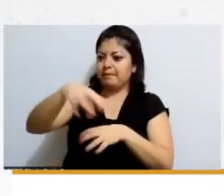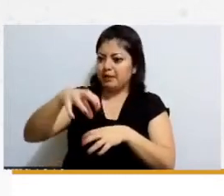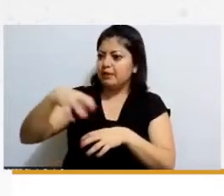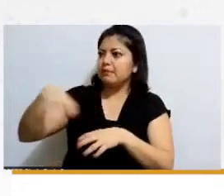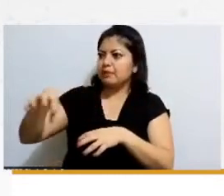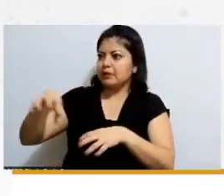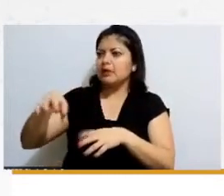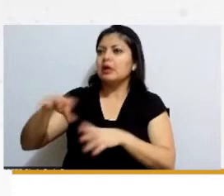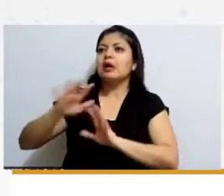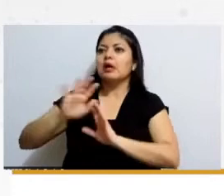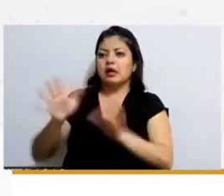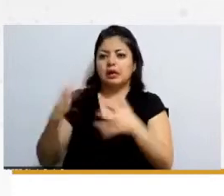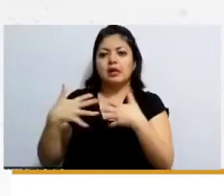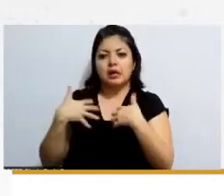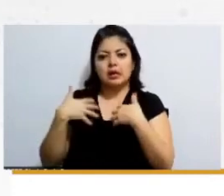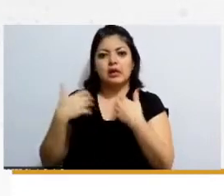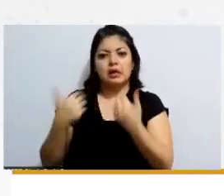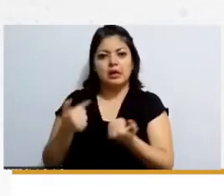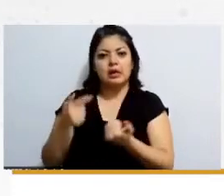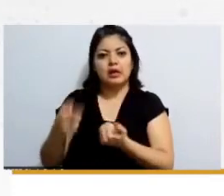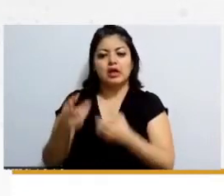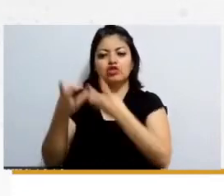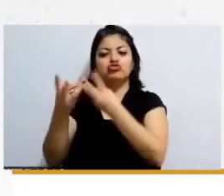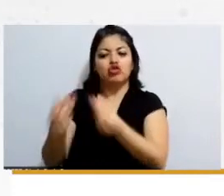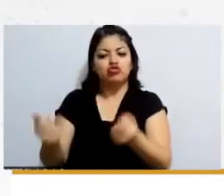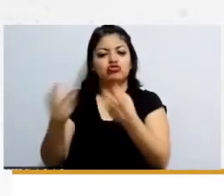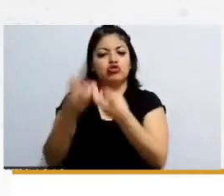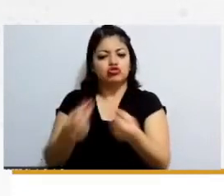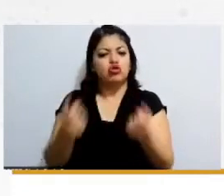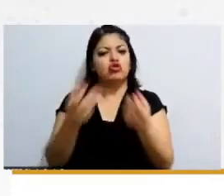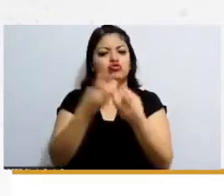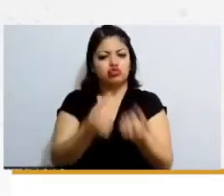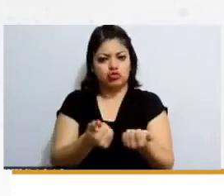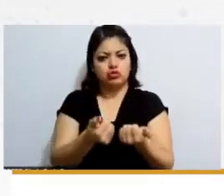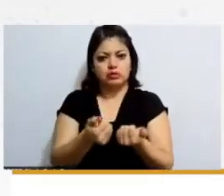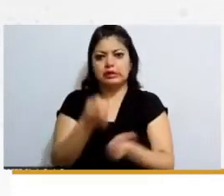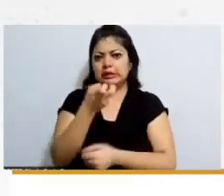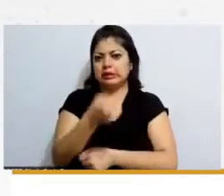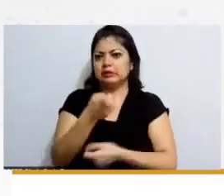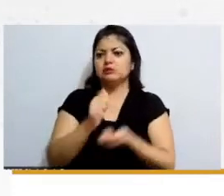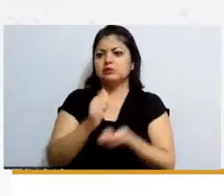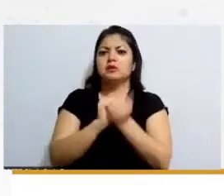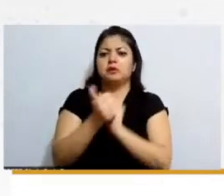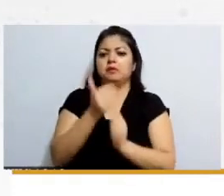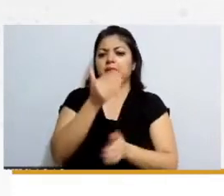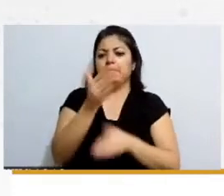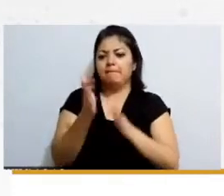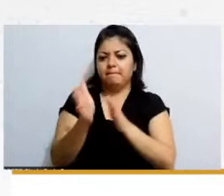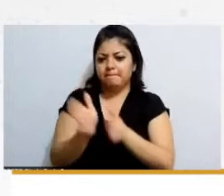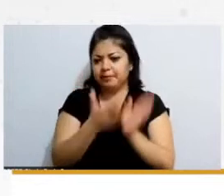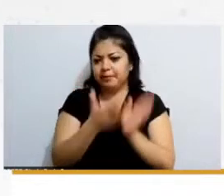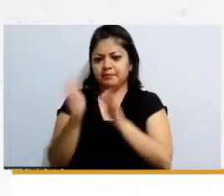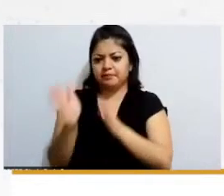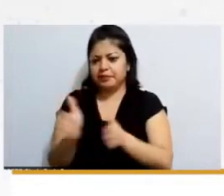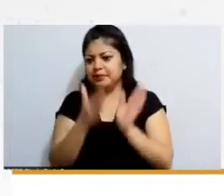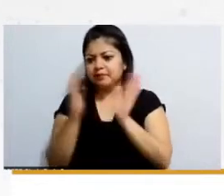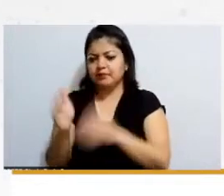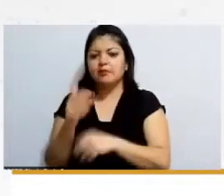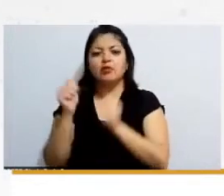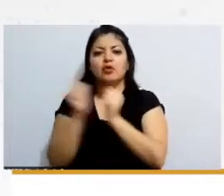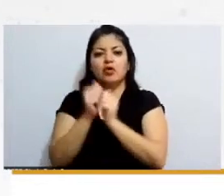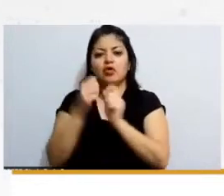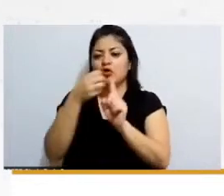diferentes resoluciones que van cronológicamente y vamos viendo cómo